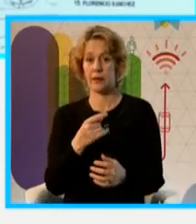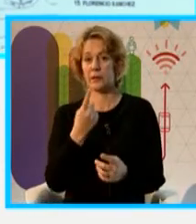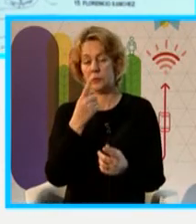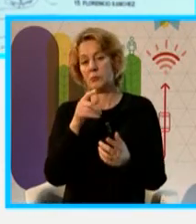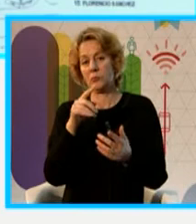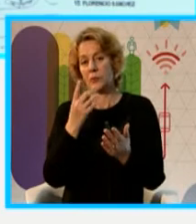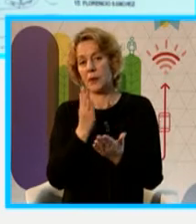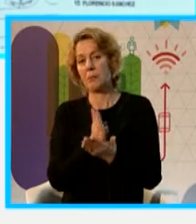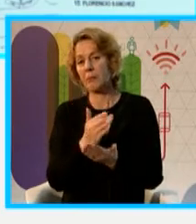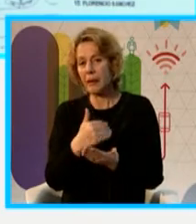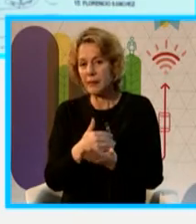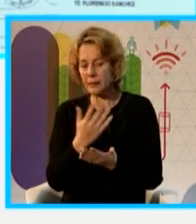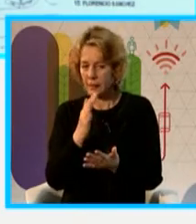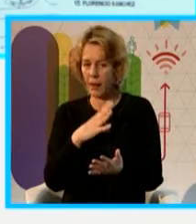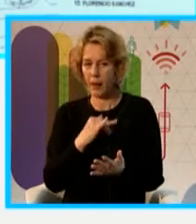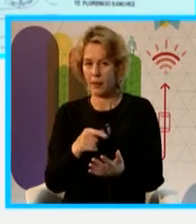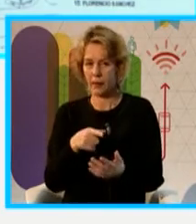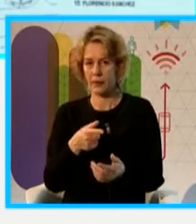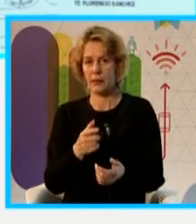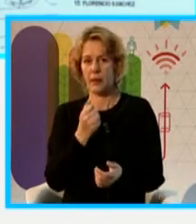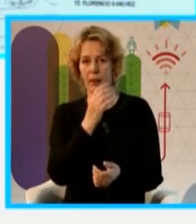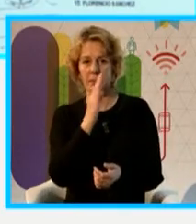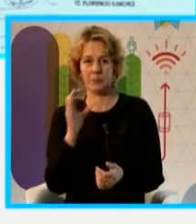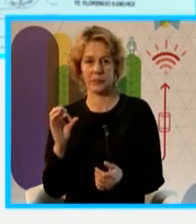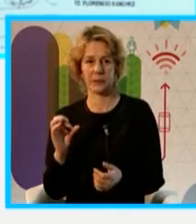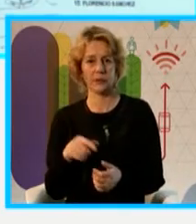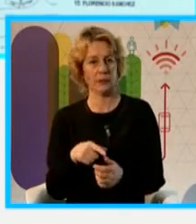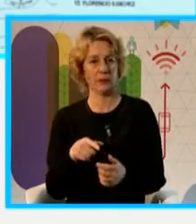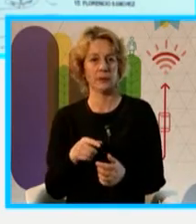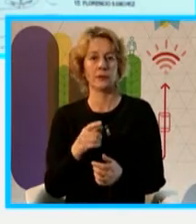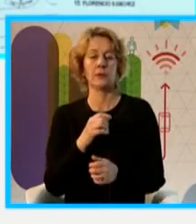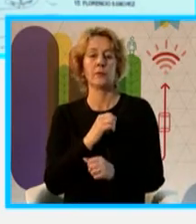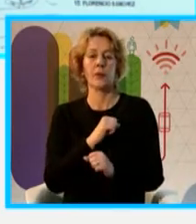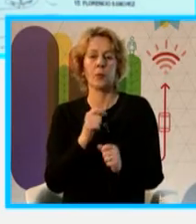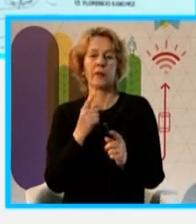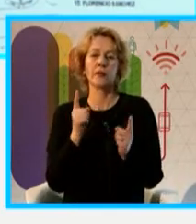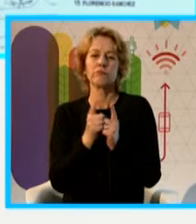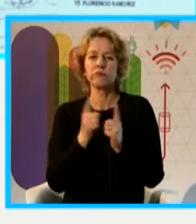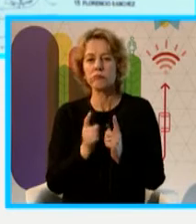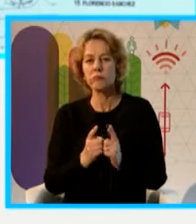puede aparecer una reseña histórica